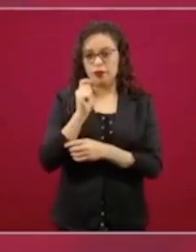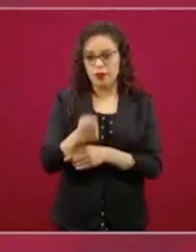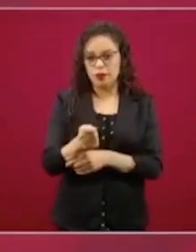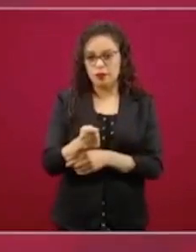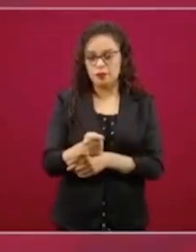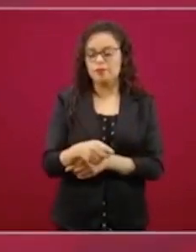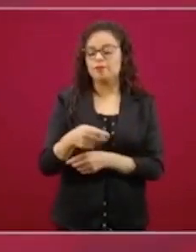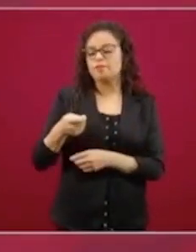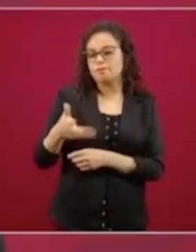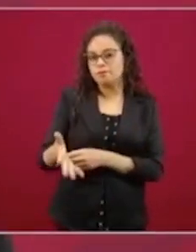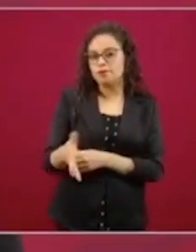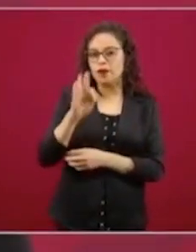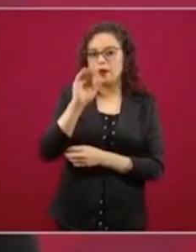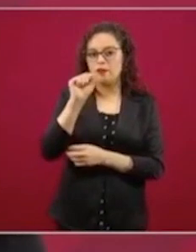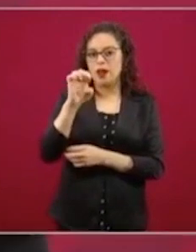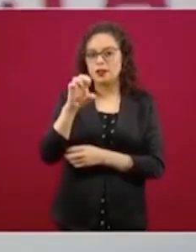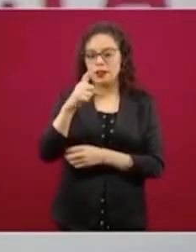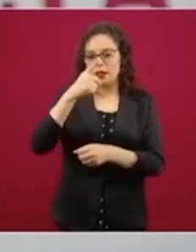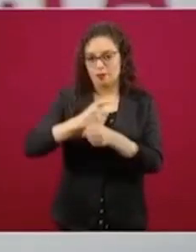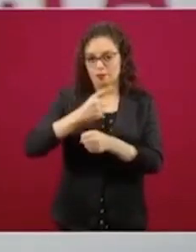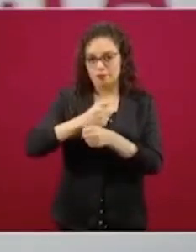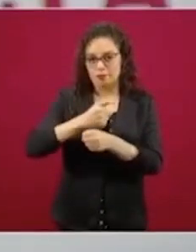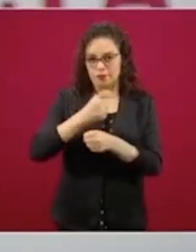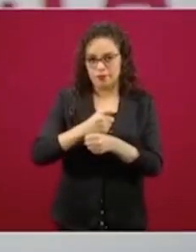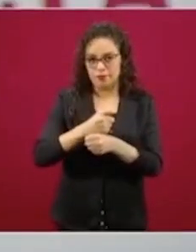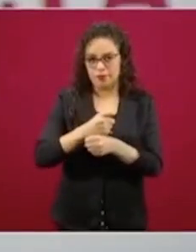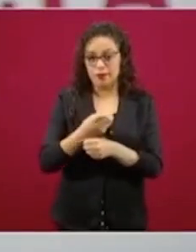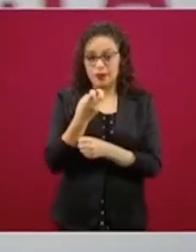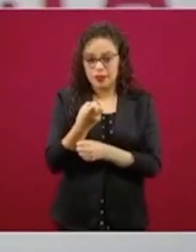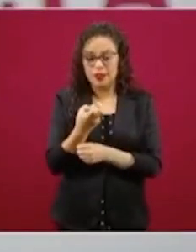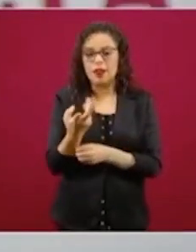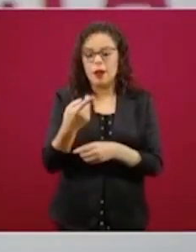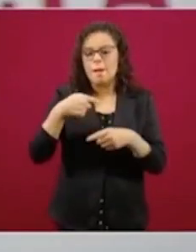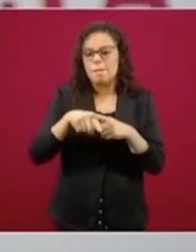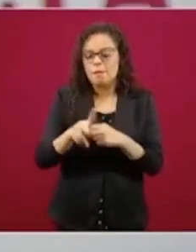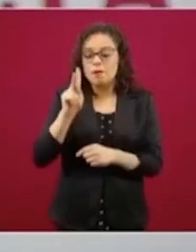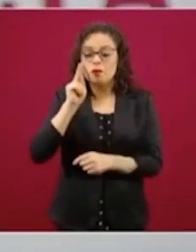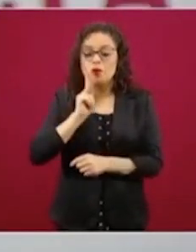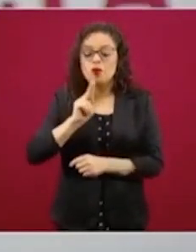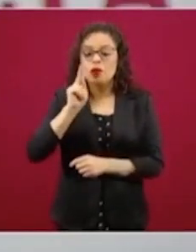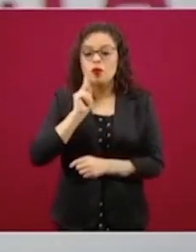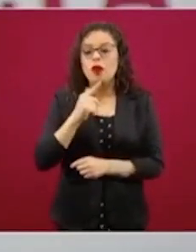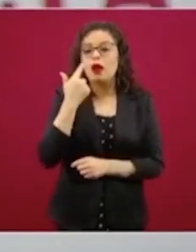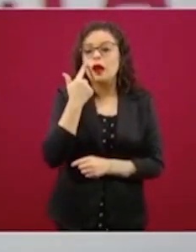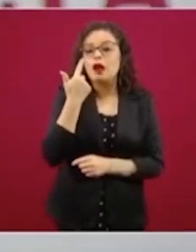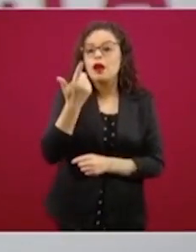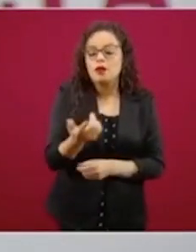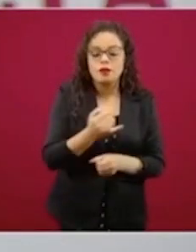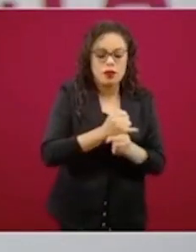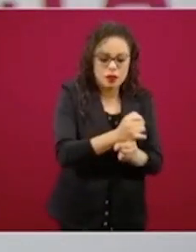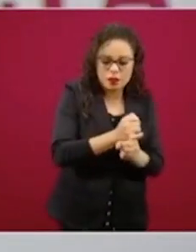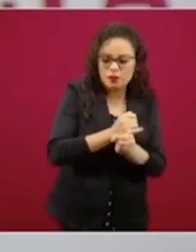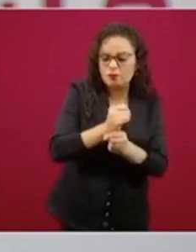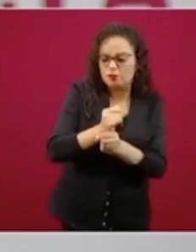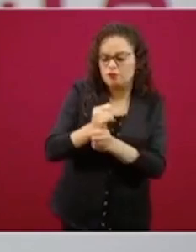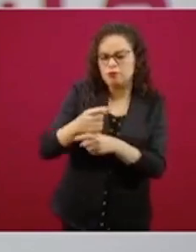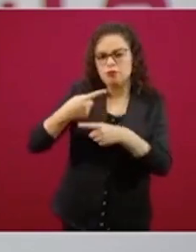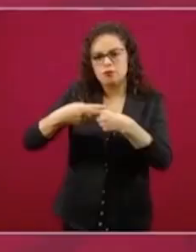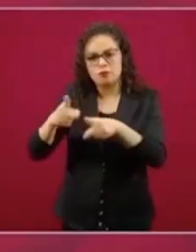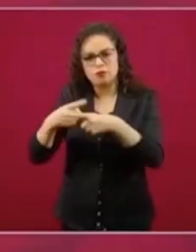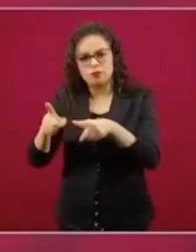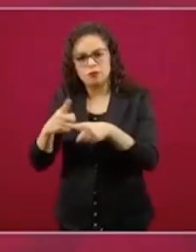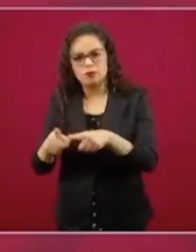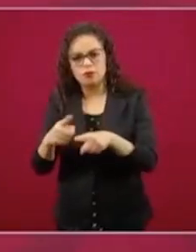1, es cuando se empieza a probar diversas investigaciones en términos